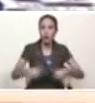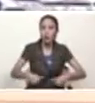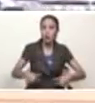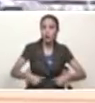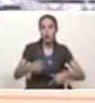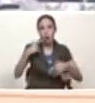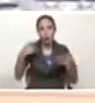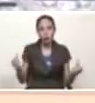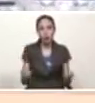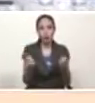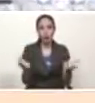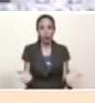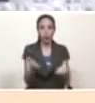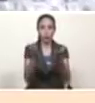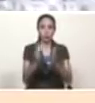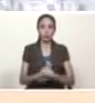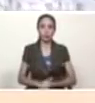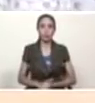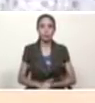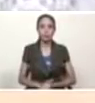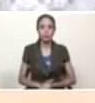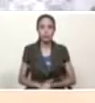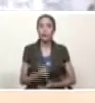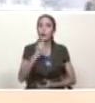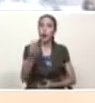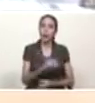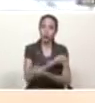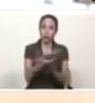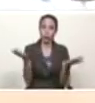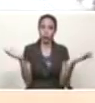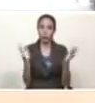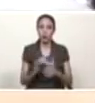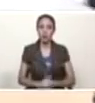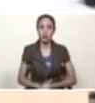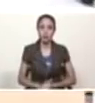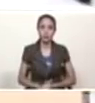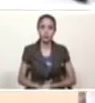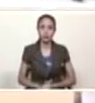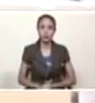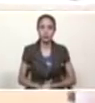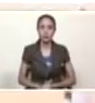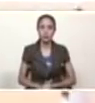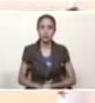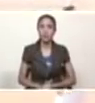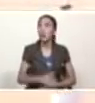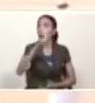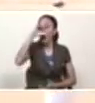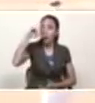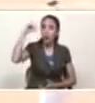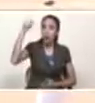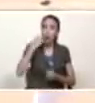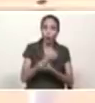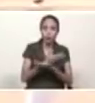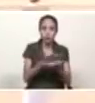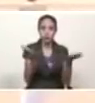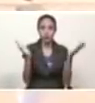y victoria siempre junto al pueblo buenas tardes a todos Venezuela que Dios bendiga a nuestra amada patria